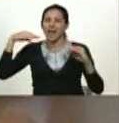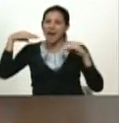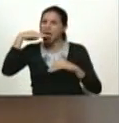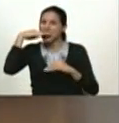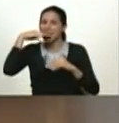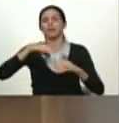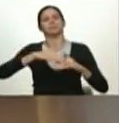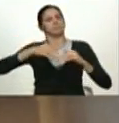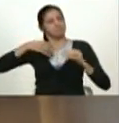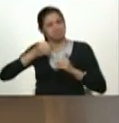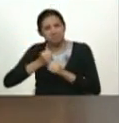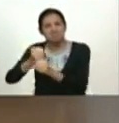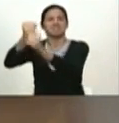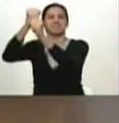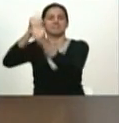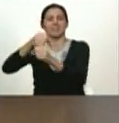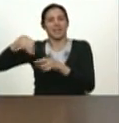río